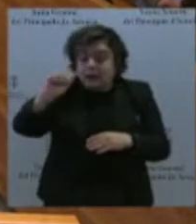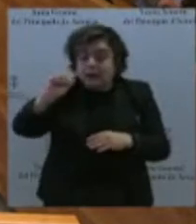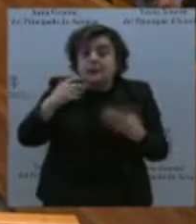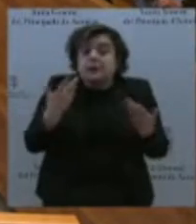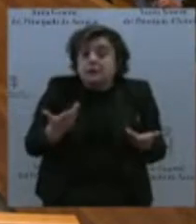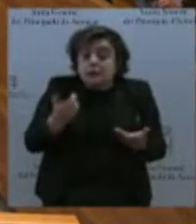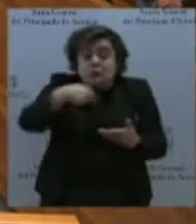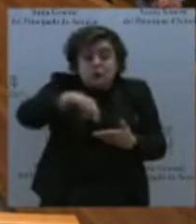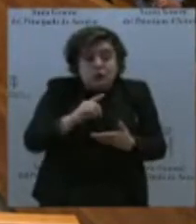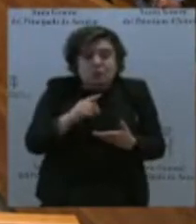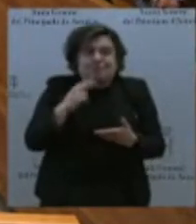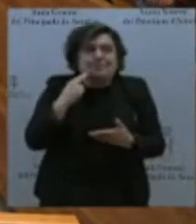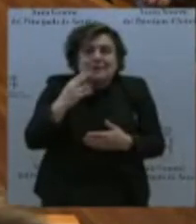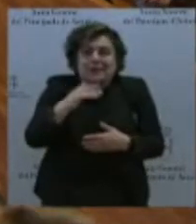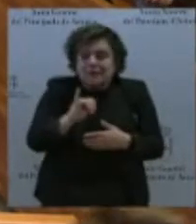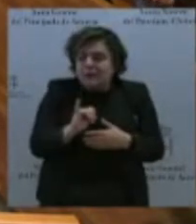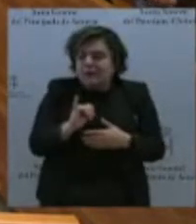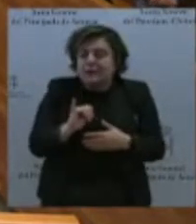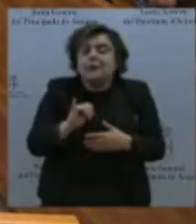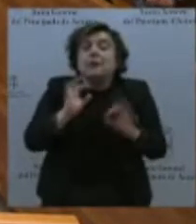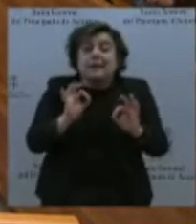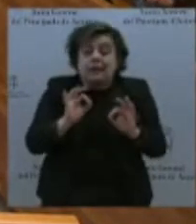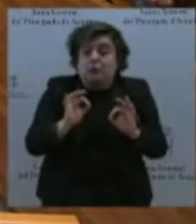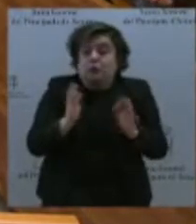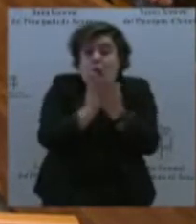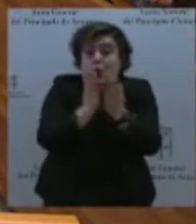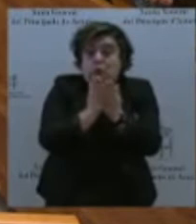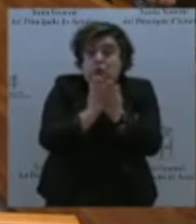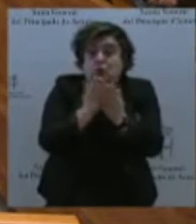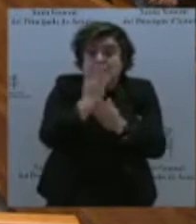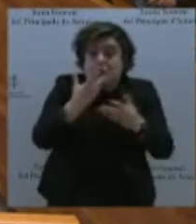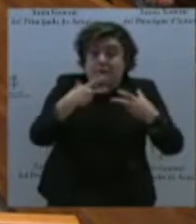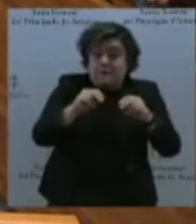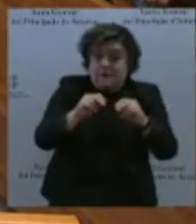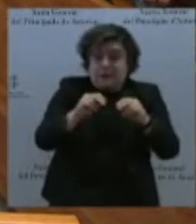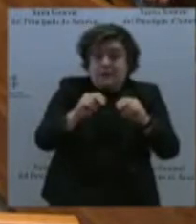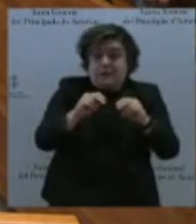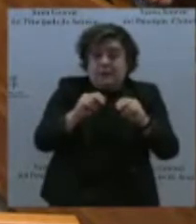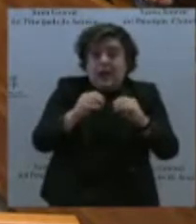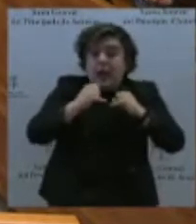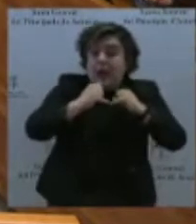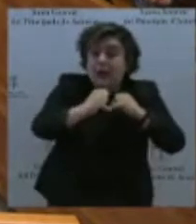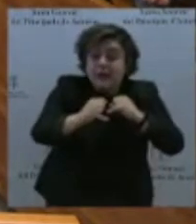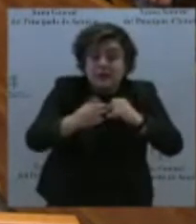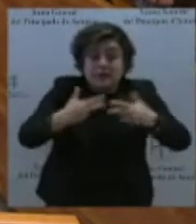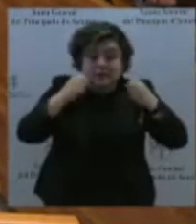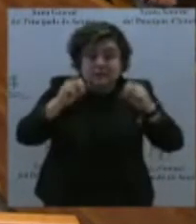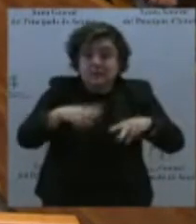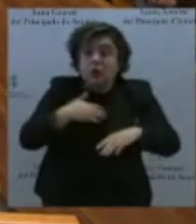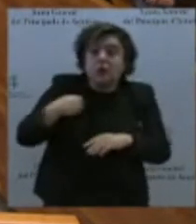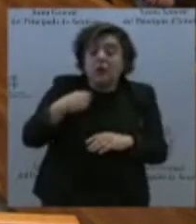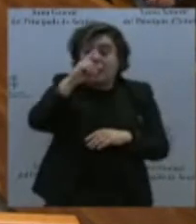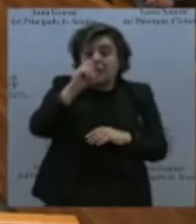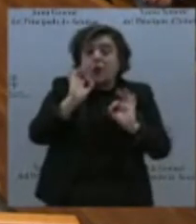el curso escolar y estas familias van a seguir sin línea. Yo quisiera recordarle algo que se dijo también en este de